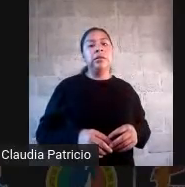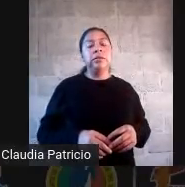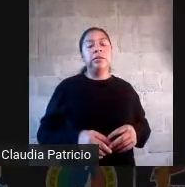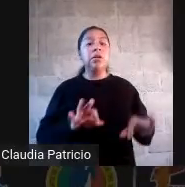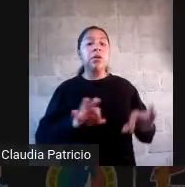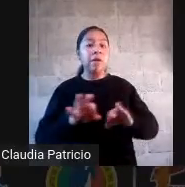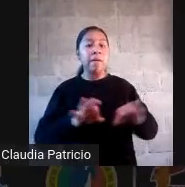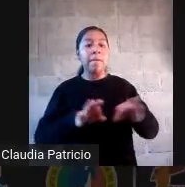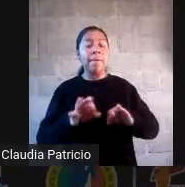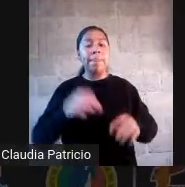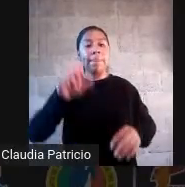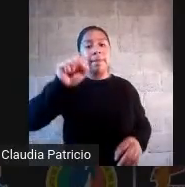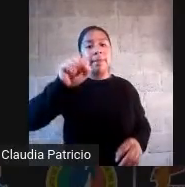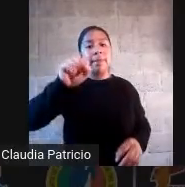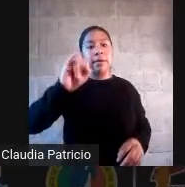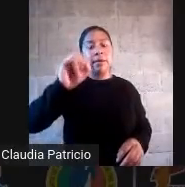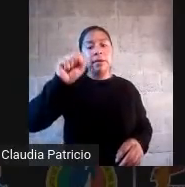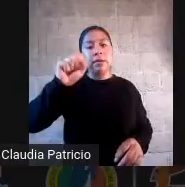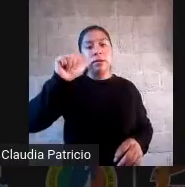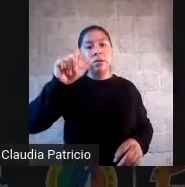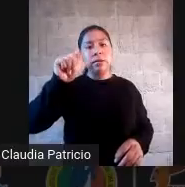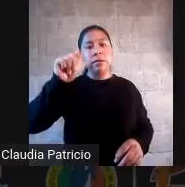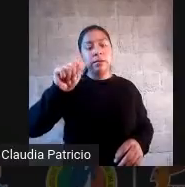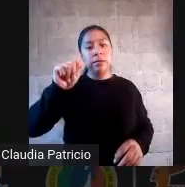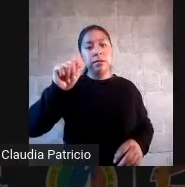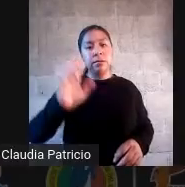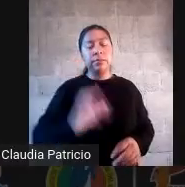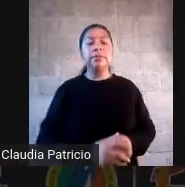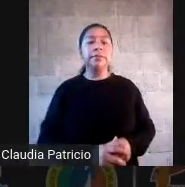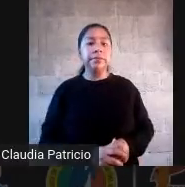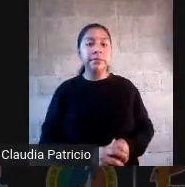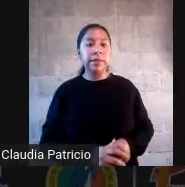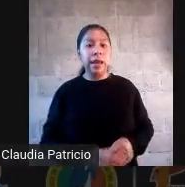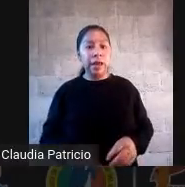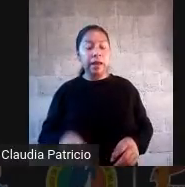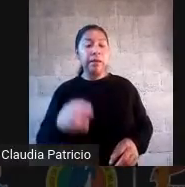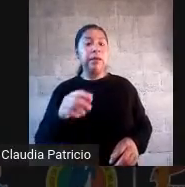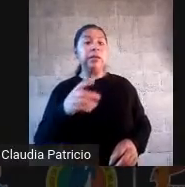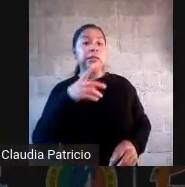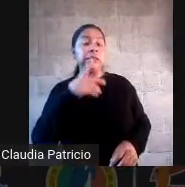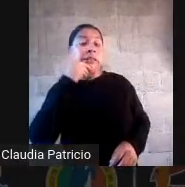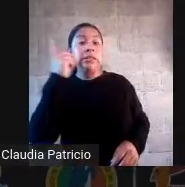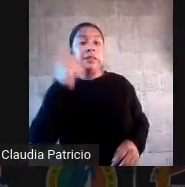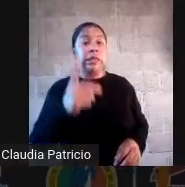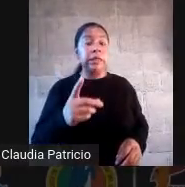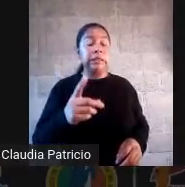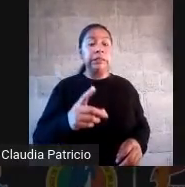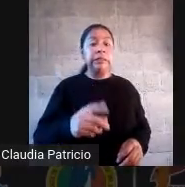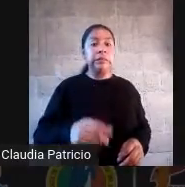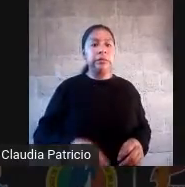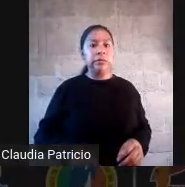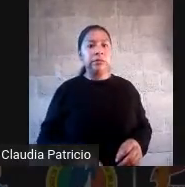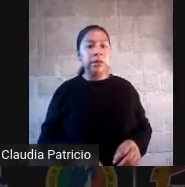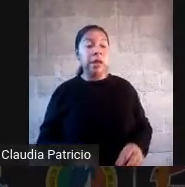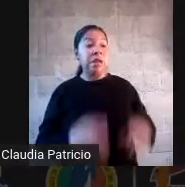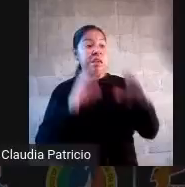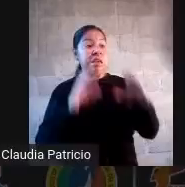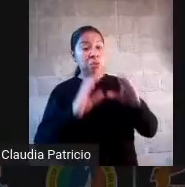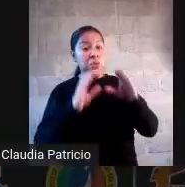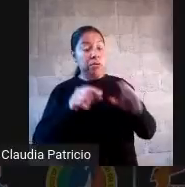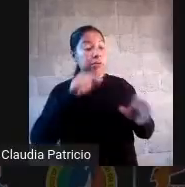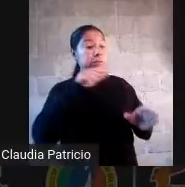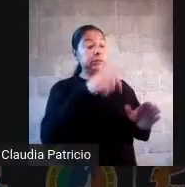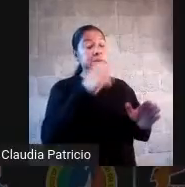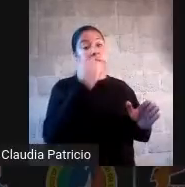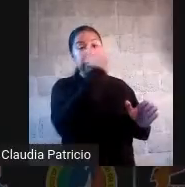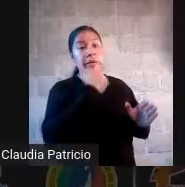decir que tempranamente me están alertando, ojo con ese alumno, ojo con esa alumna, cuidado con este chico, que por favor no llegue el mes de enero